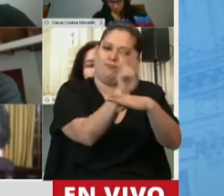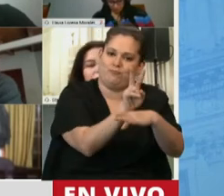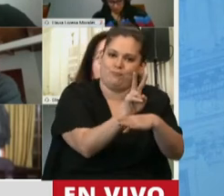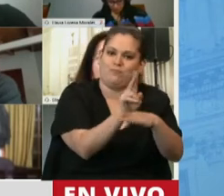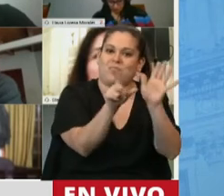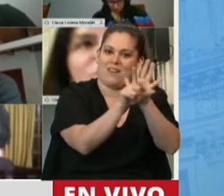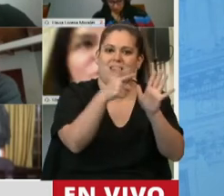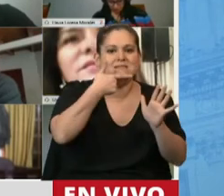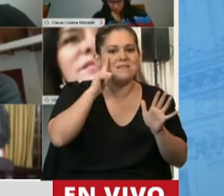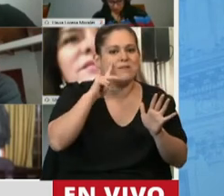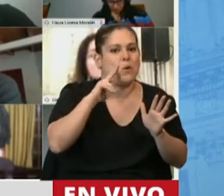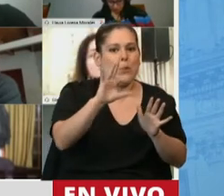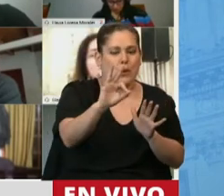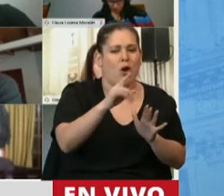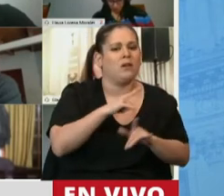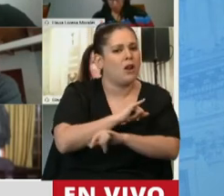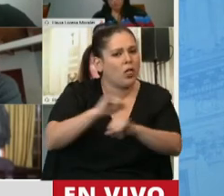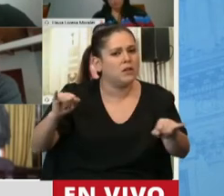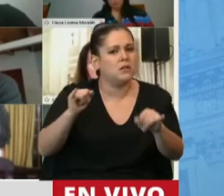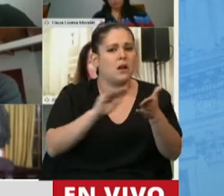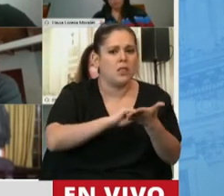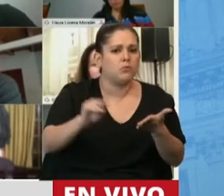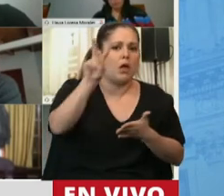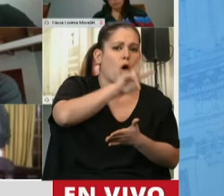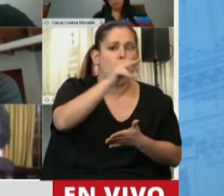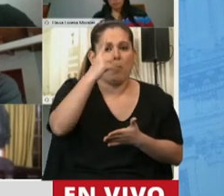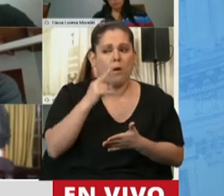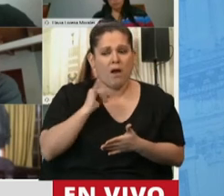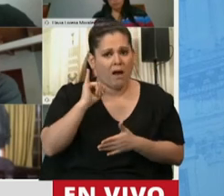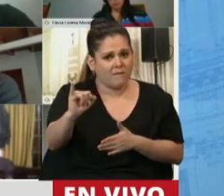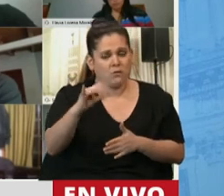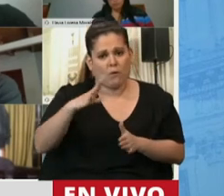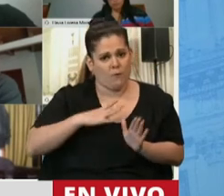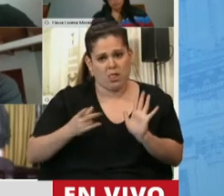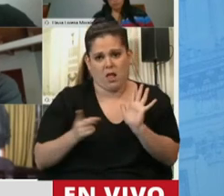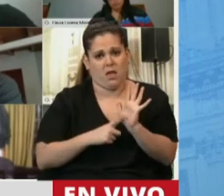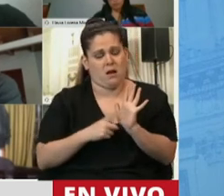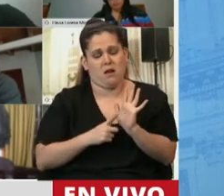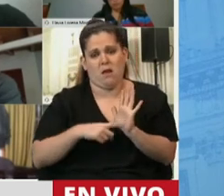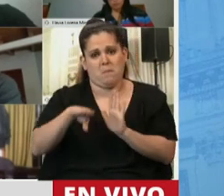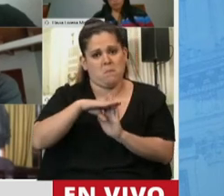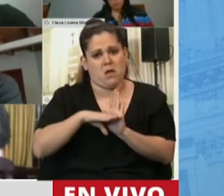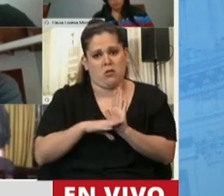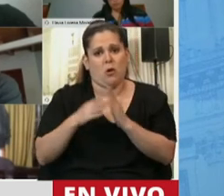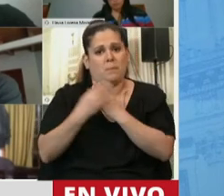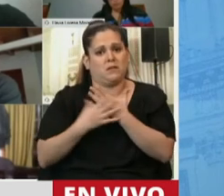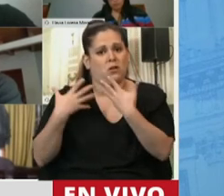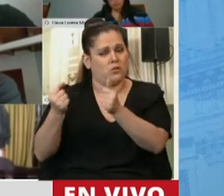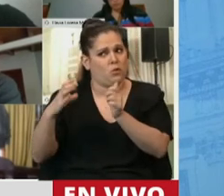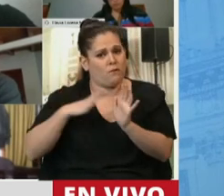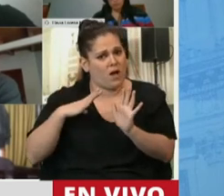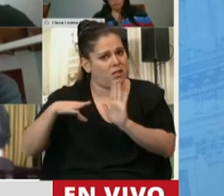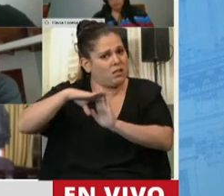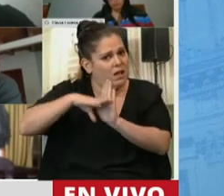compañeros y compañeras diputadas y diputados que esa ley todavía no ha sido reglamentada por el Ministerio de Salud de la Nación.